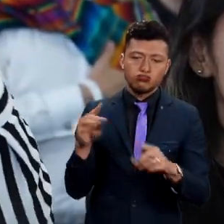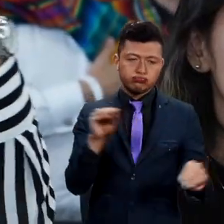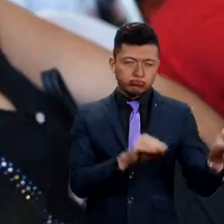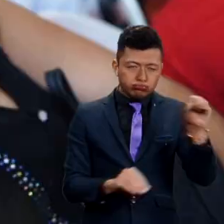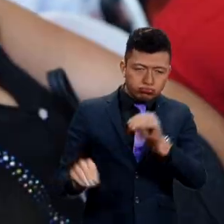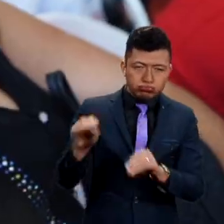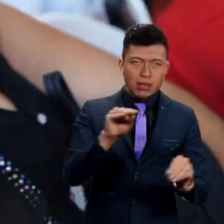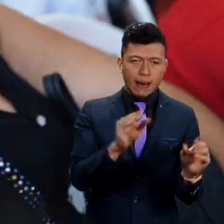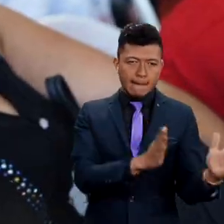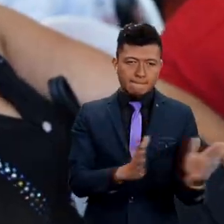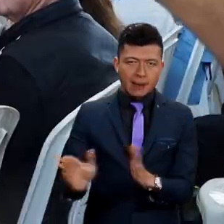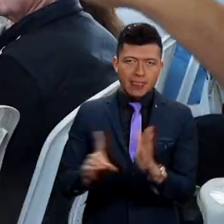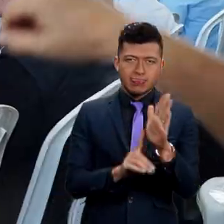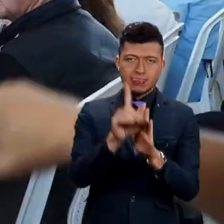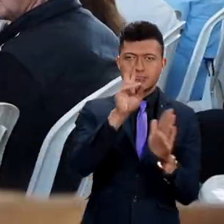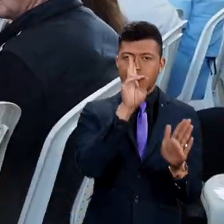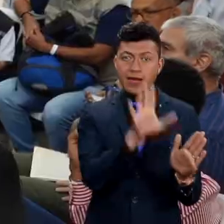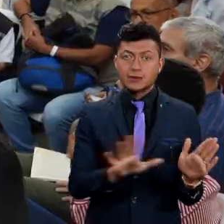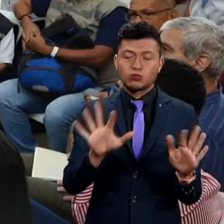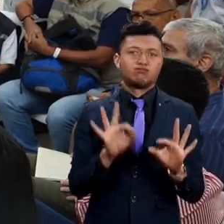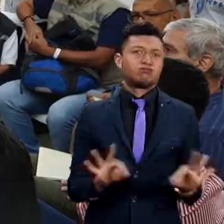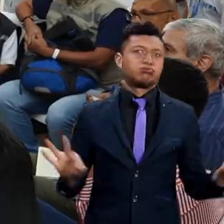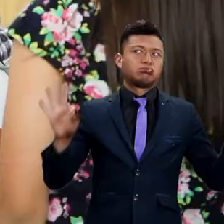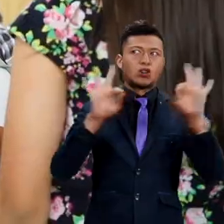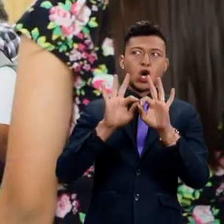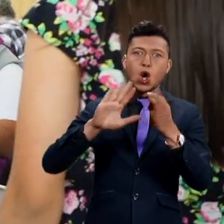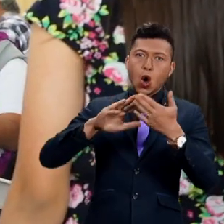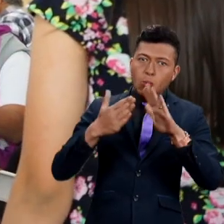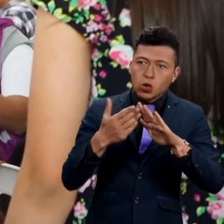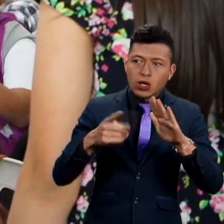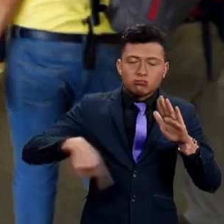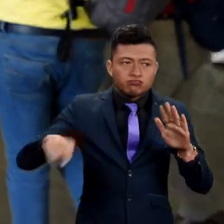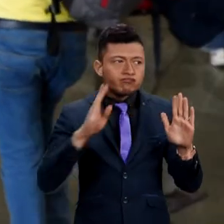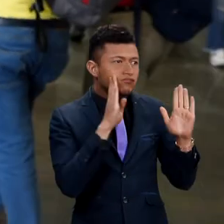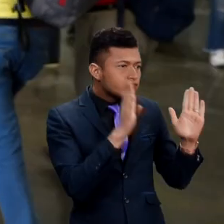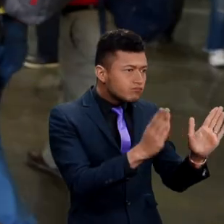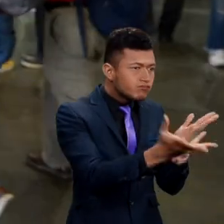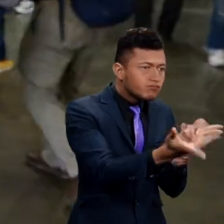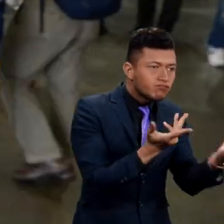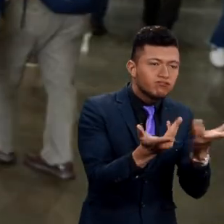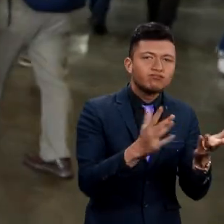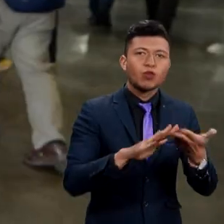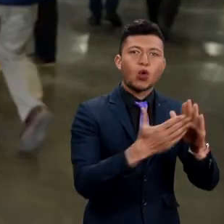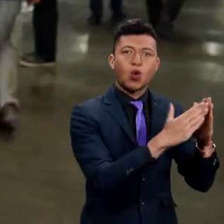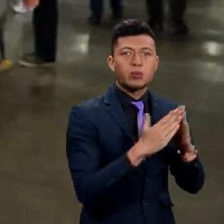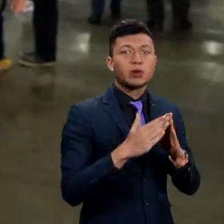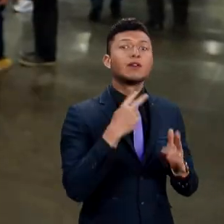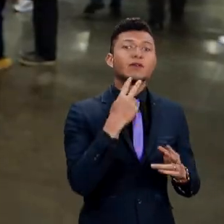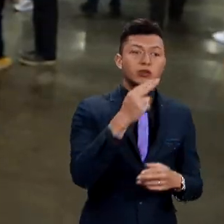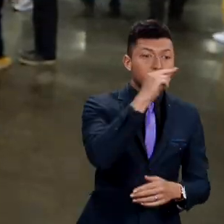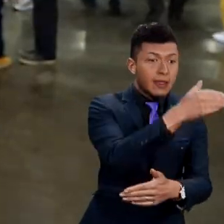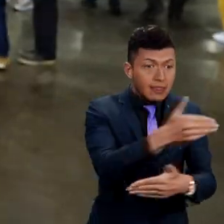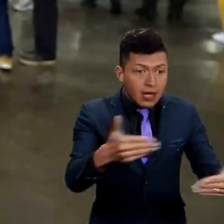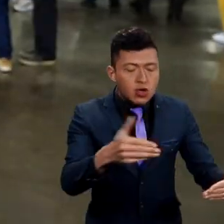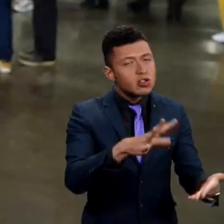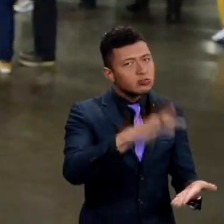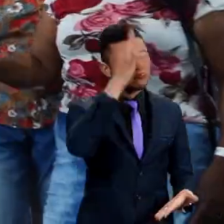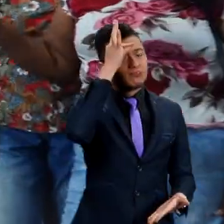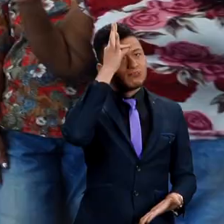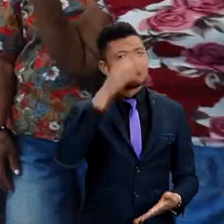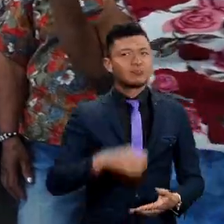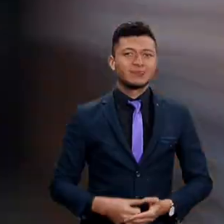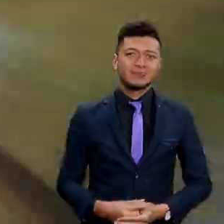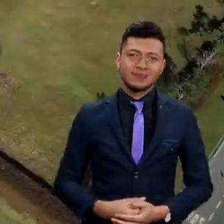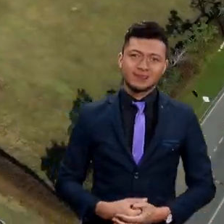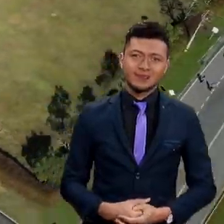construcción del Plan de Desarrollo Nacional porque las comunidades pueden ser escuchadas y la voz de los niños y las niñas puede ser tomada en cuenta.